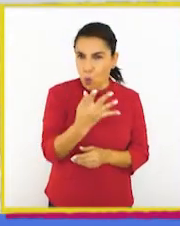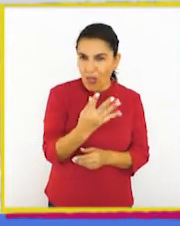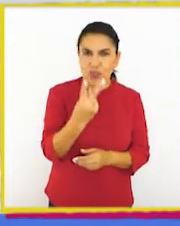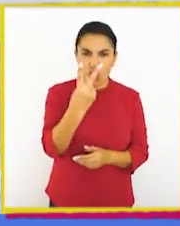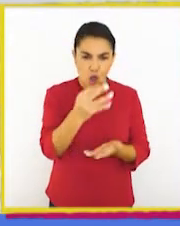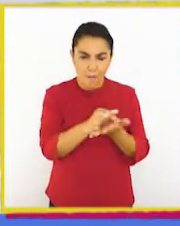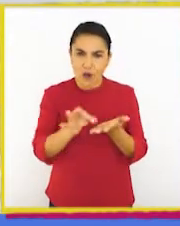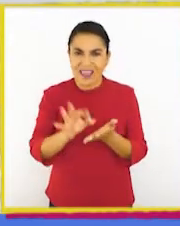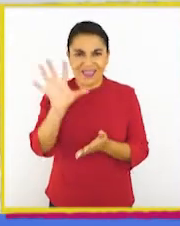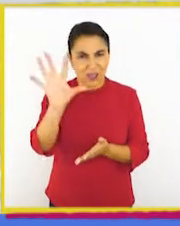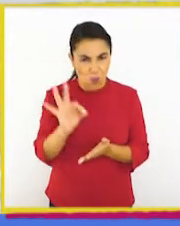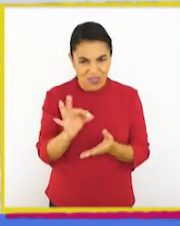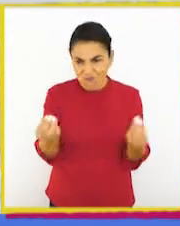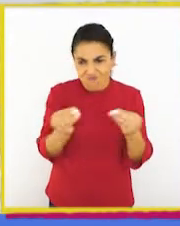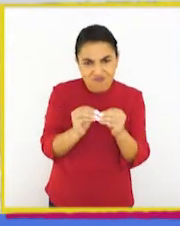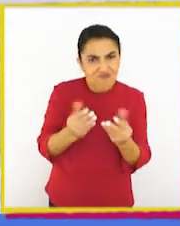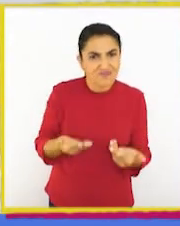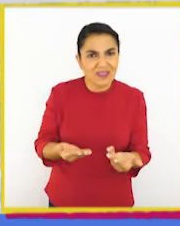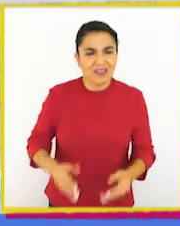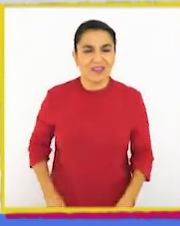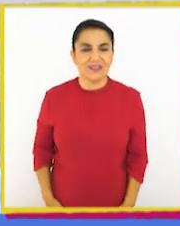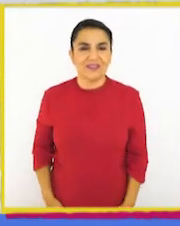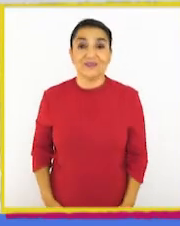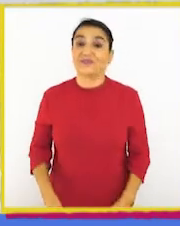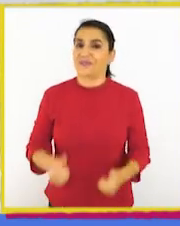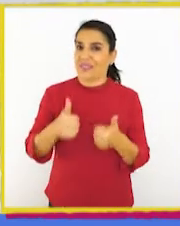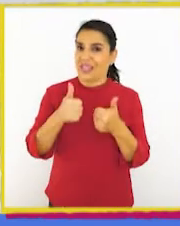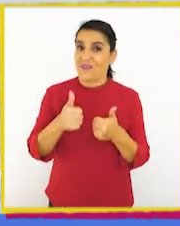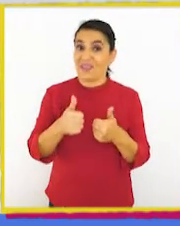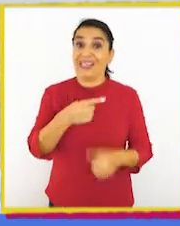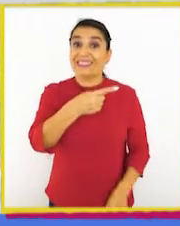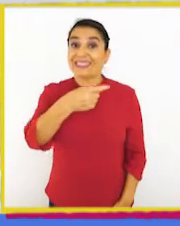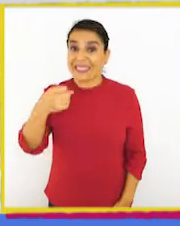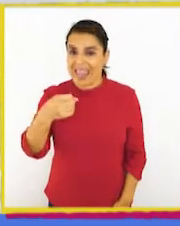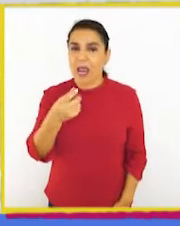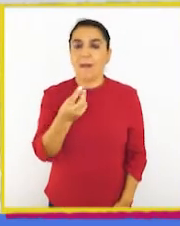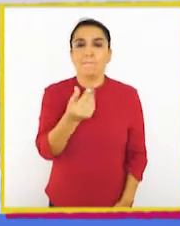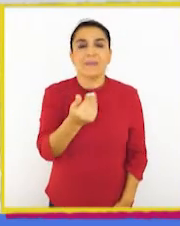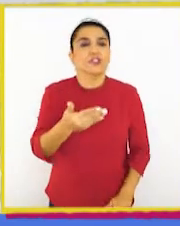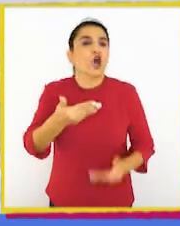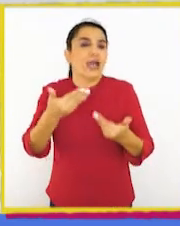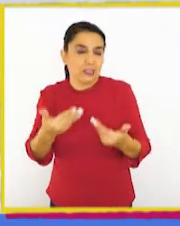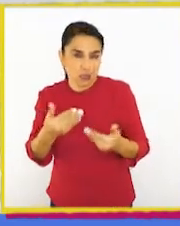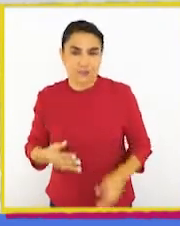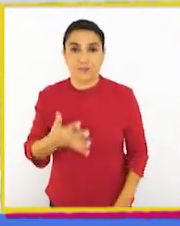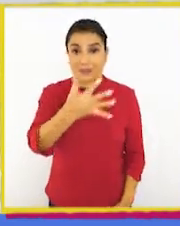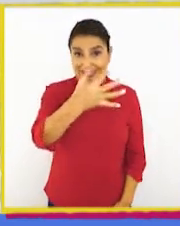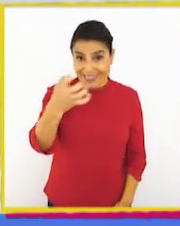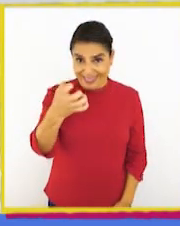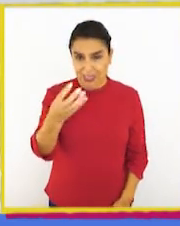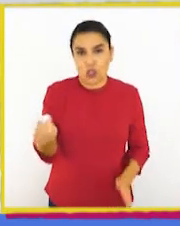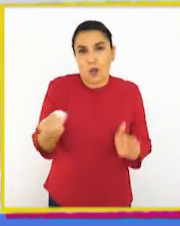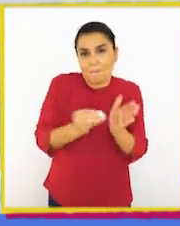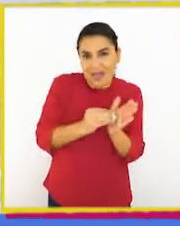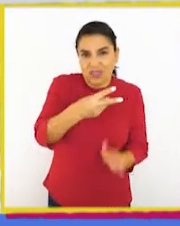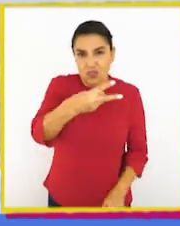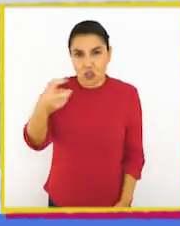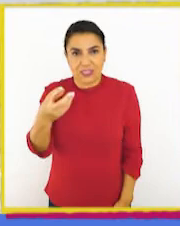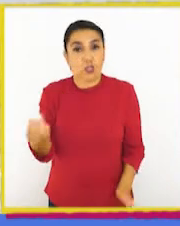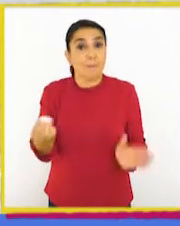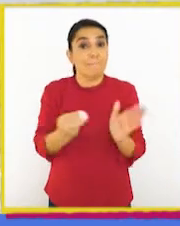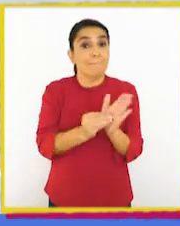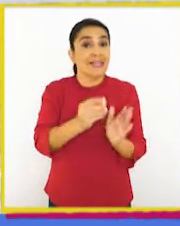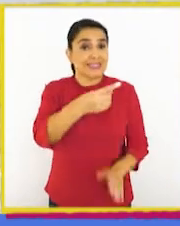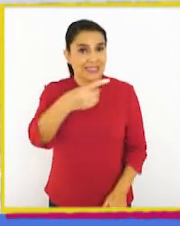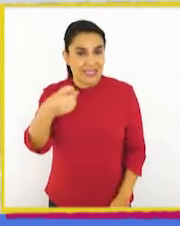¿Cuántos suman dos monedas de 50 pesos? Muy bien, suman 100 pesos. Entonces tenemos 500 más